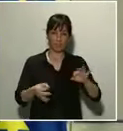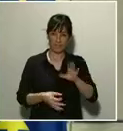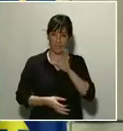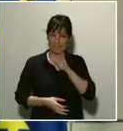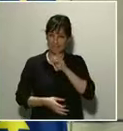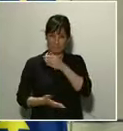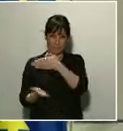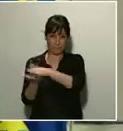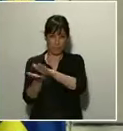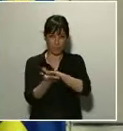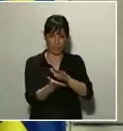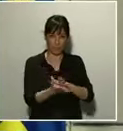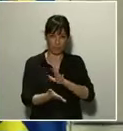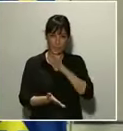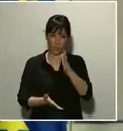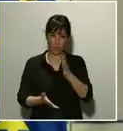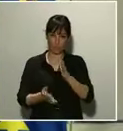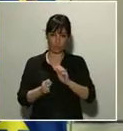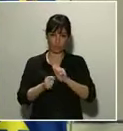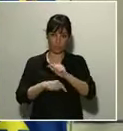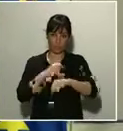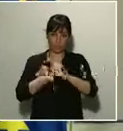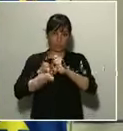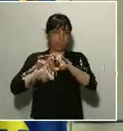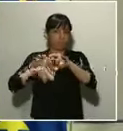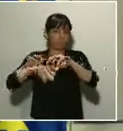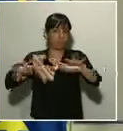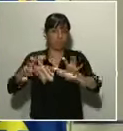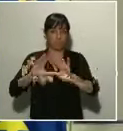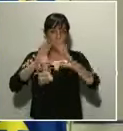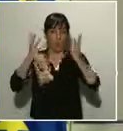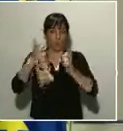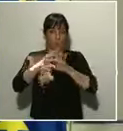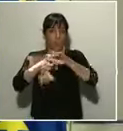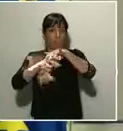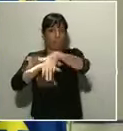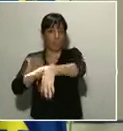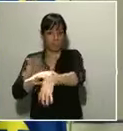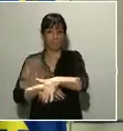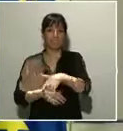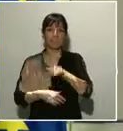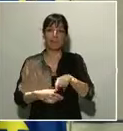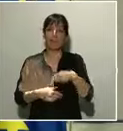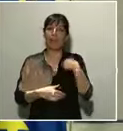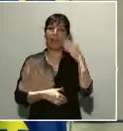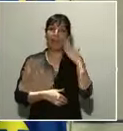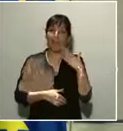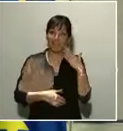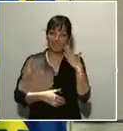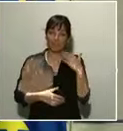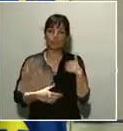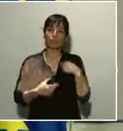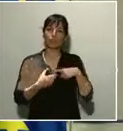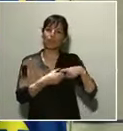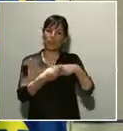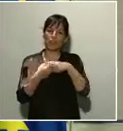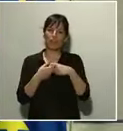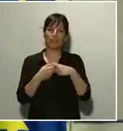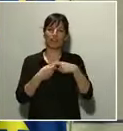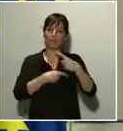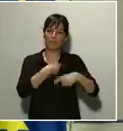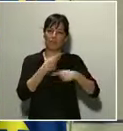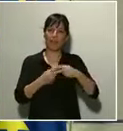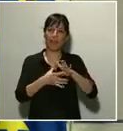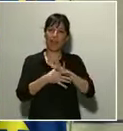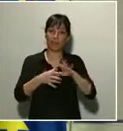esta epidemia y también mi cariño y mi solidaridad con los familiares y amigos de todos aquellos que están en estos